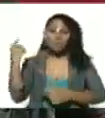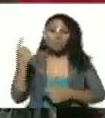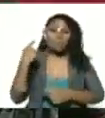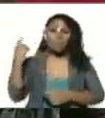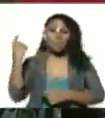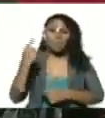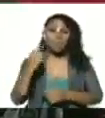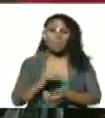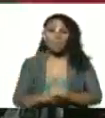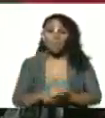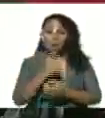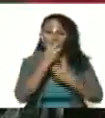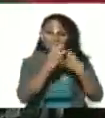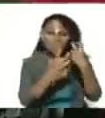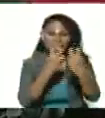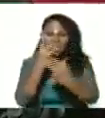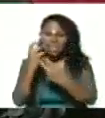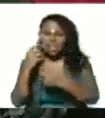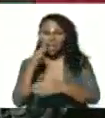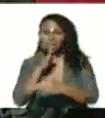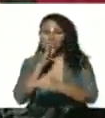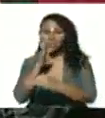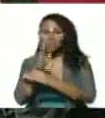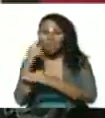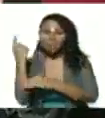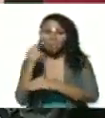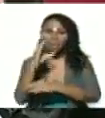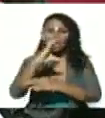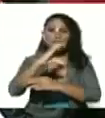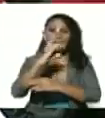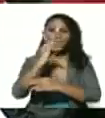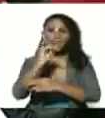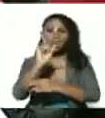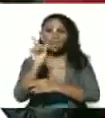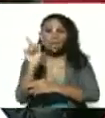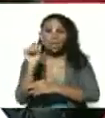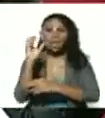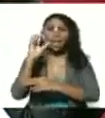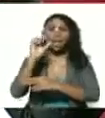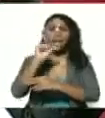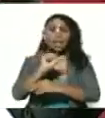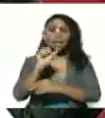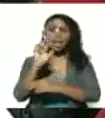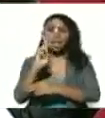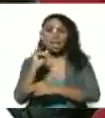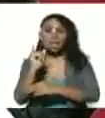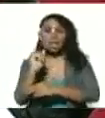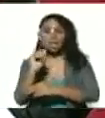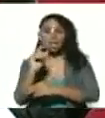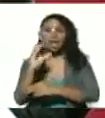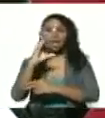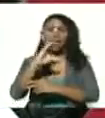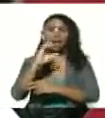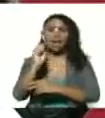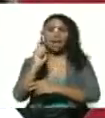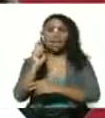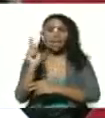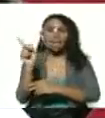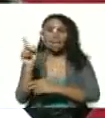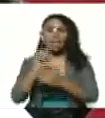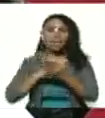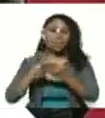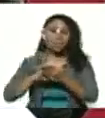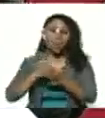la visita al ambulatorio al CDI al SRI al CAC la solución de los